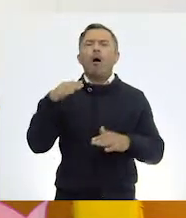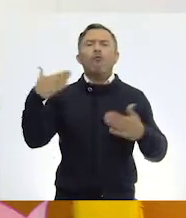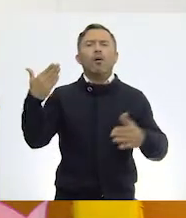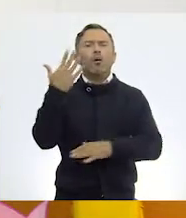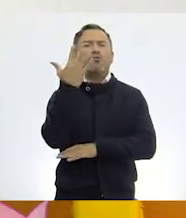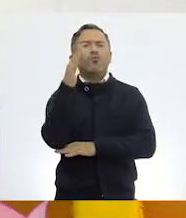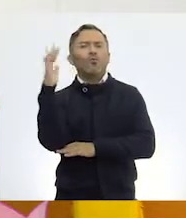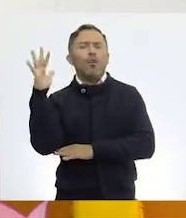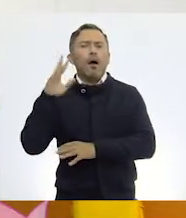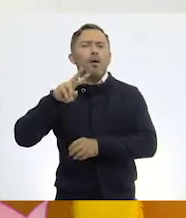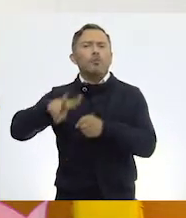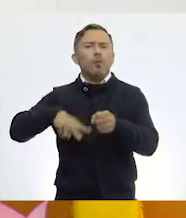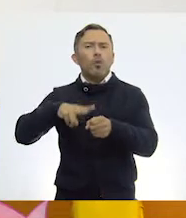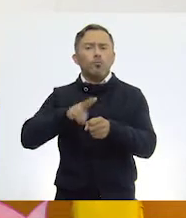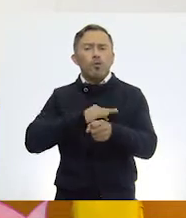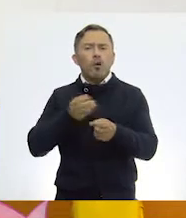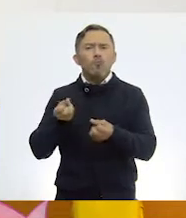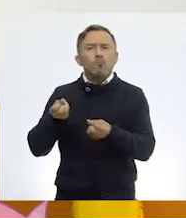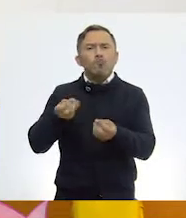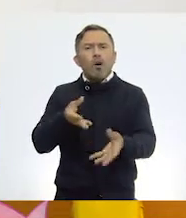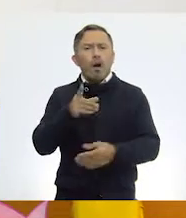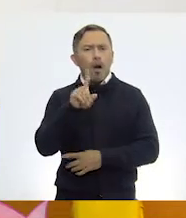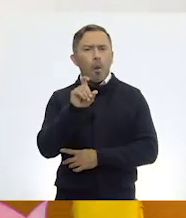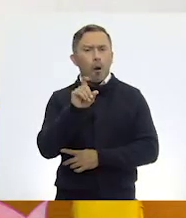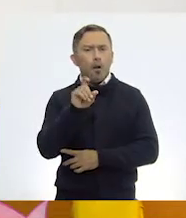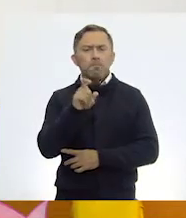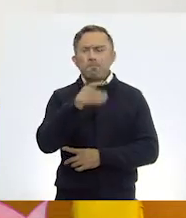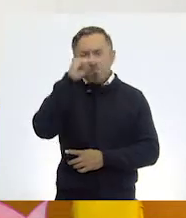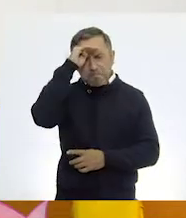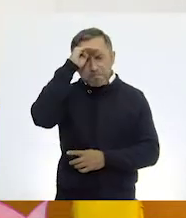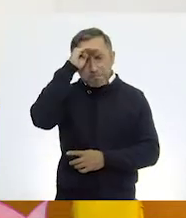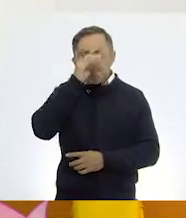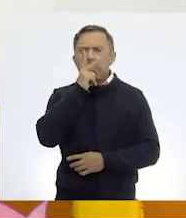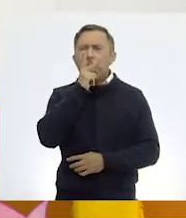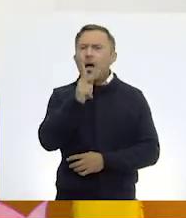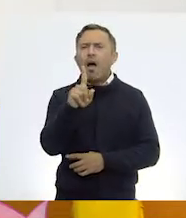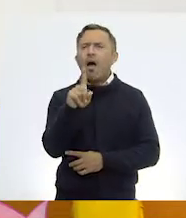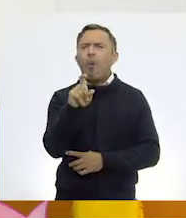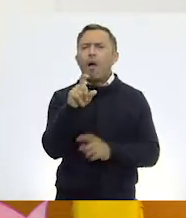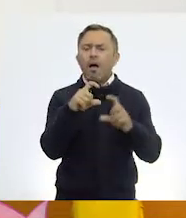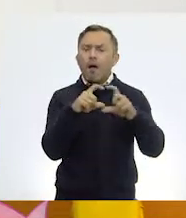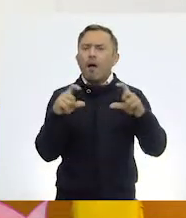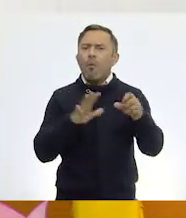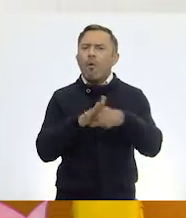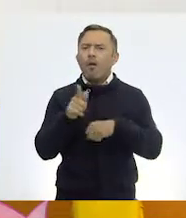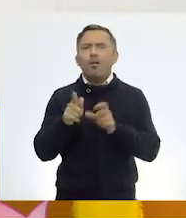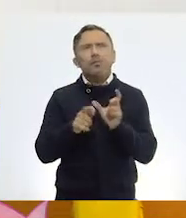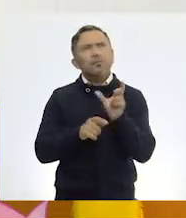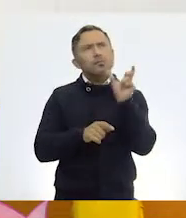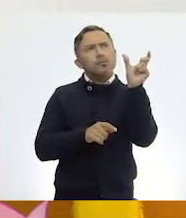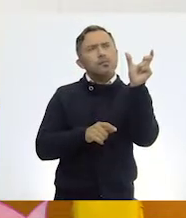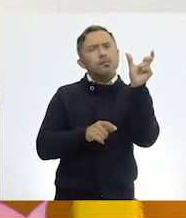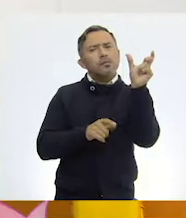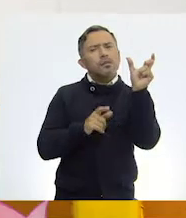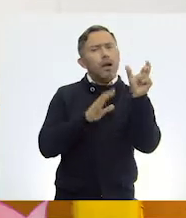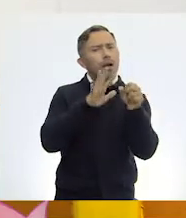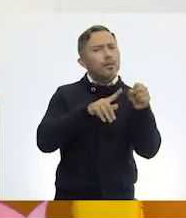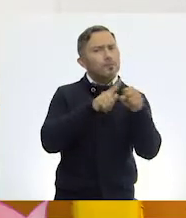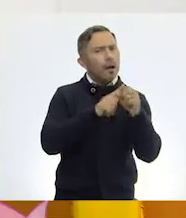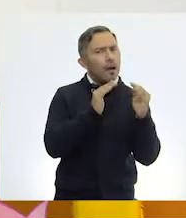¿Dónde puedo pegar la palabra agua? ¿En animales silvestres o domésticos? ¿Ustedes qué dicen?